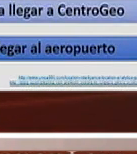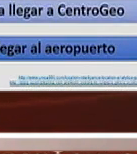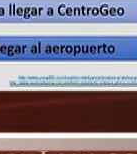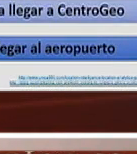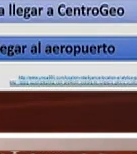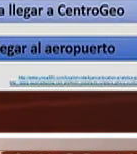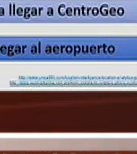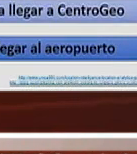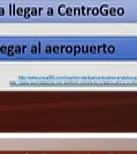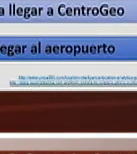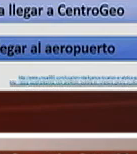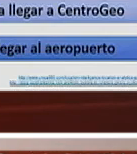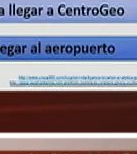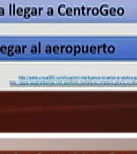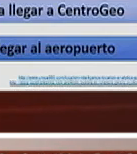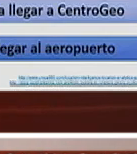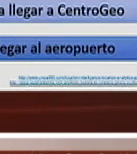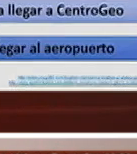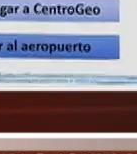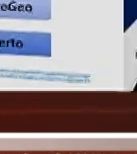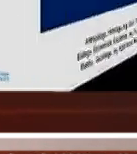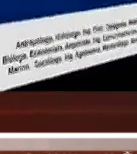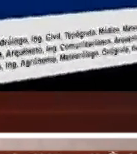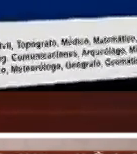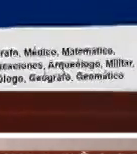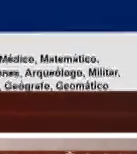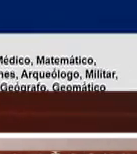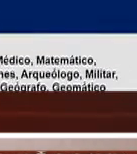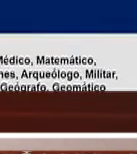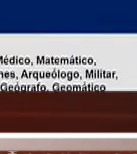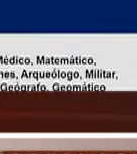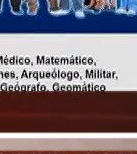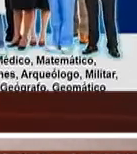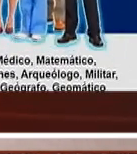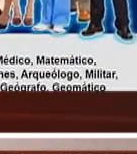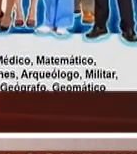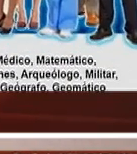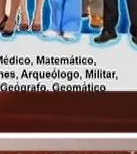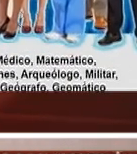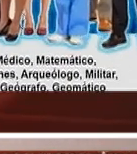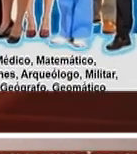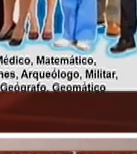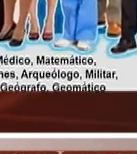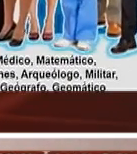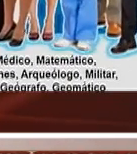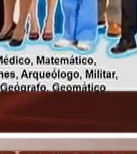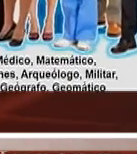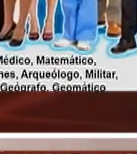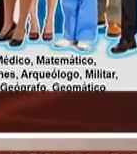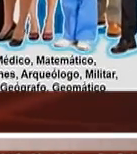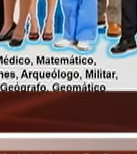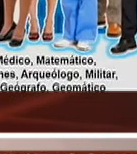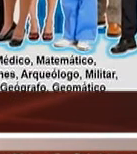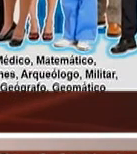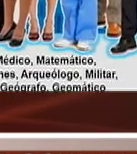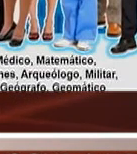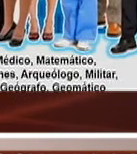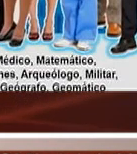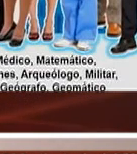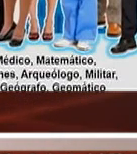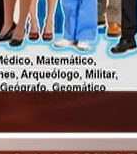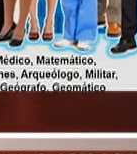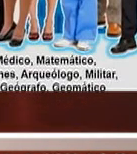en colaboración con el instituto interamericano de cooperación para la agricultura ICA a través de esta plataforma México X